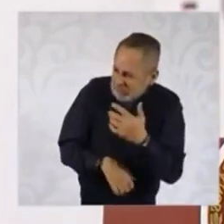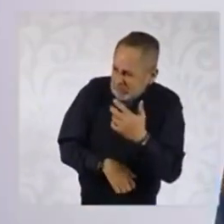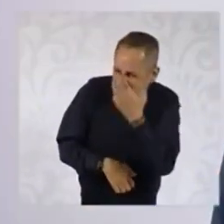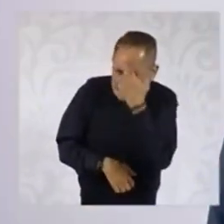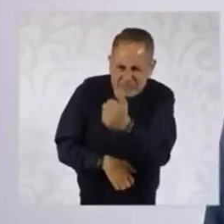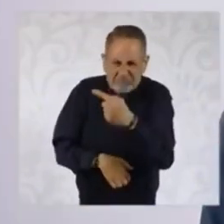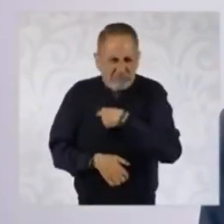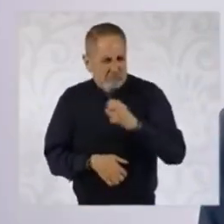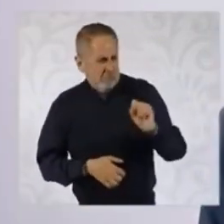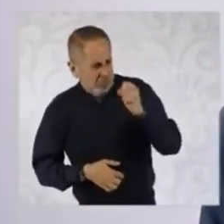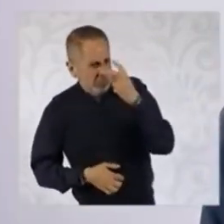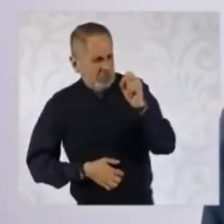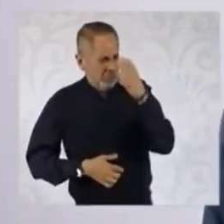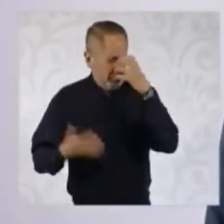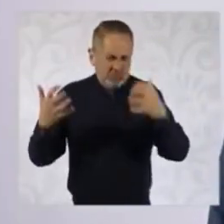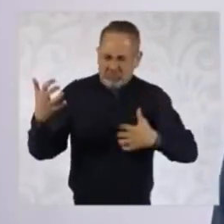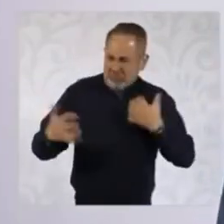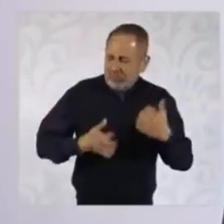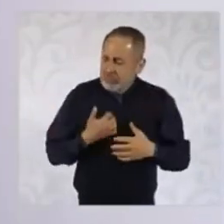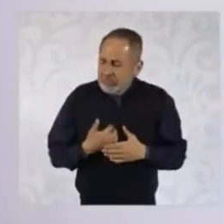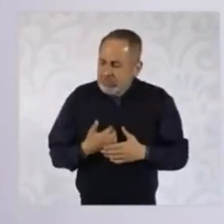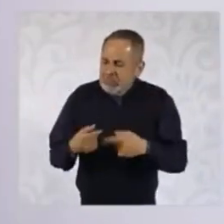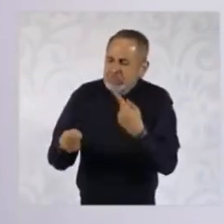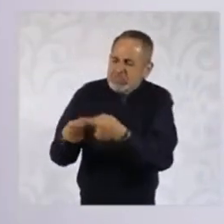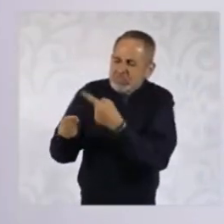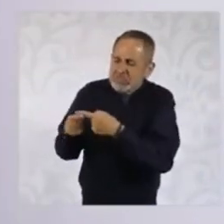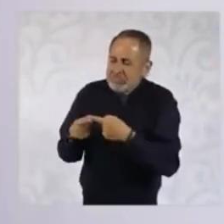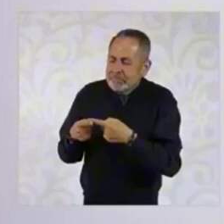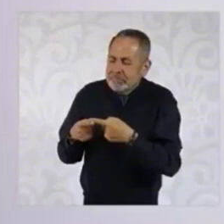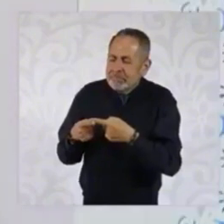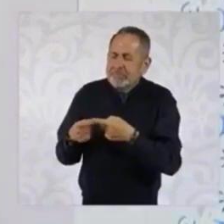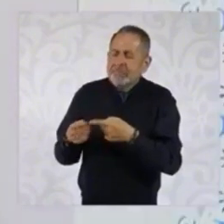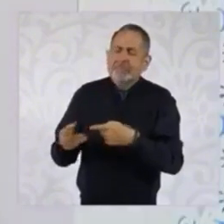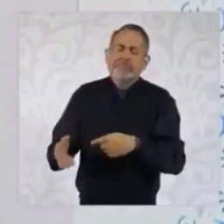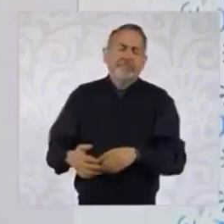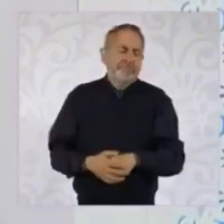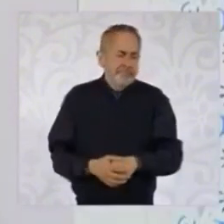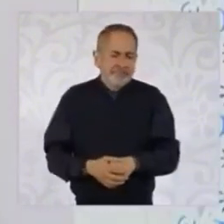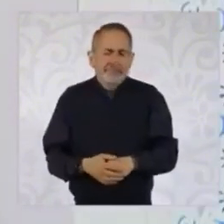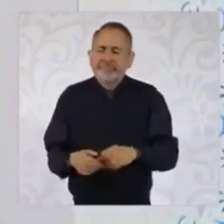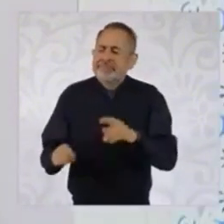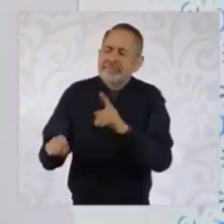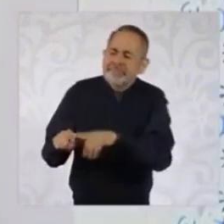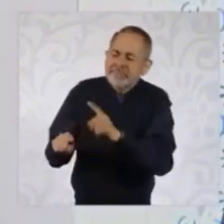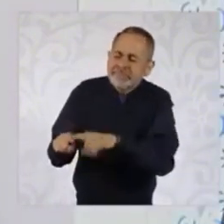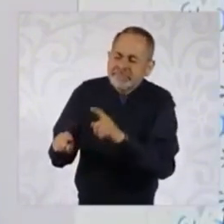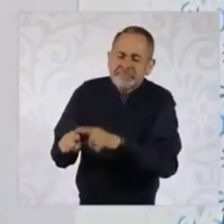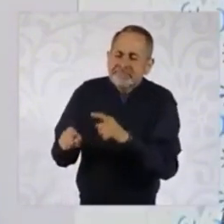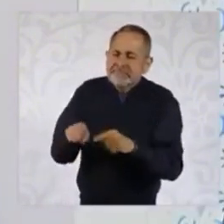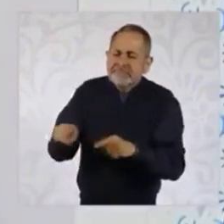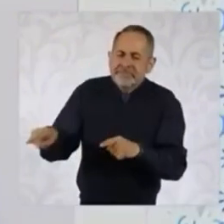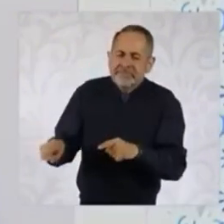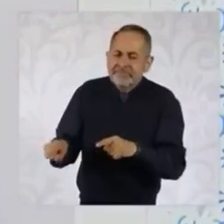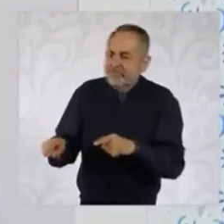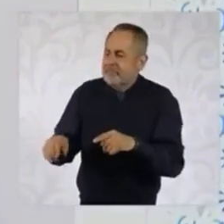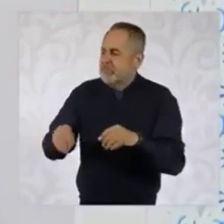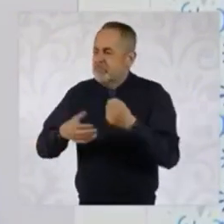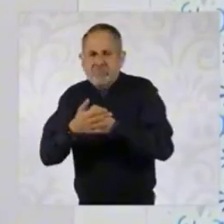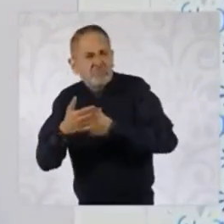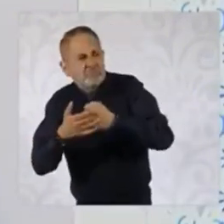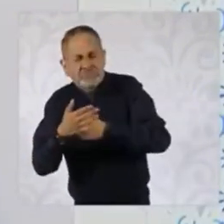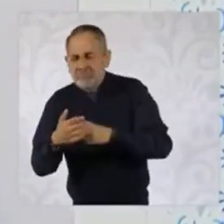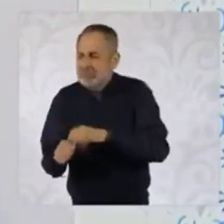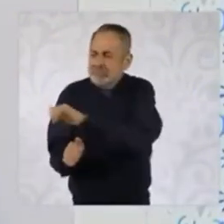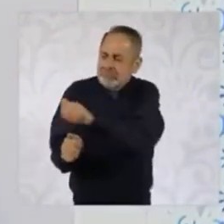los que están en este movimiento?